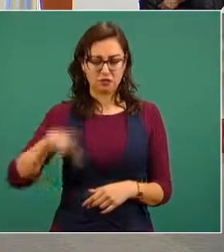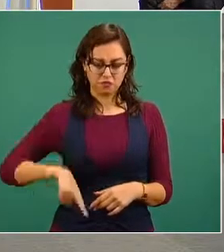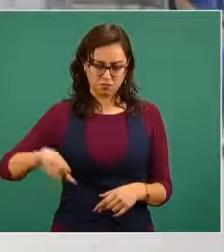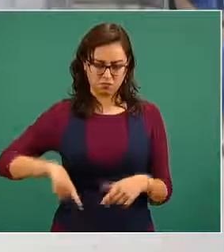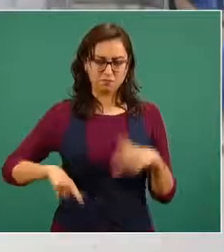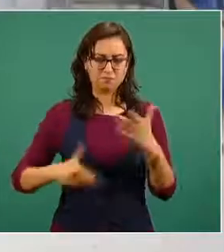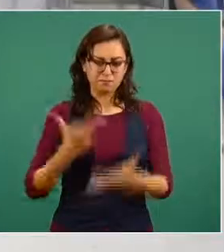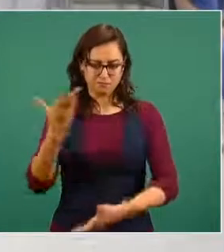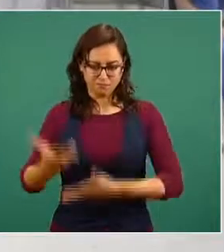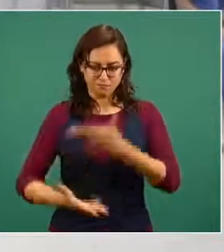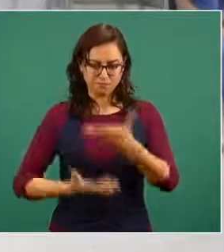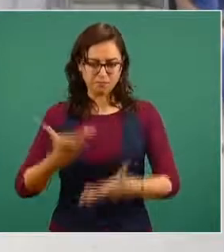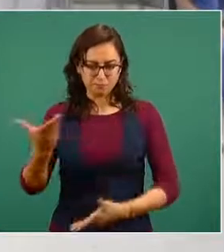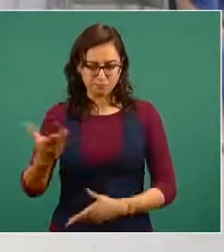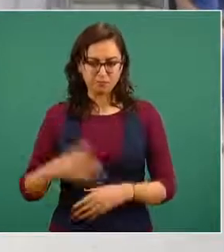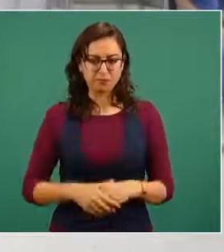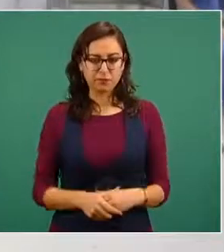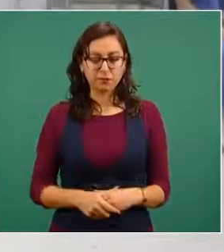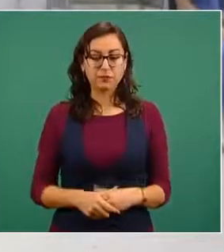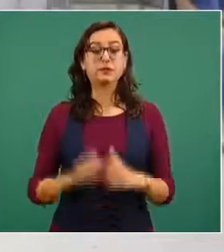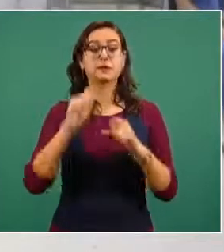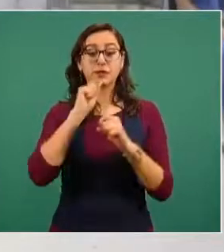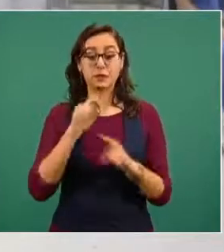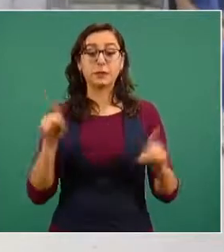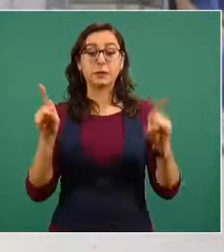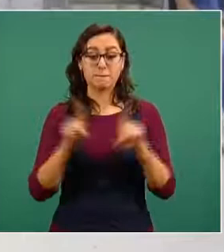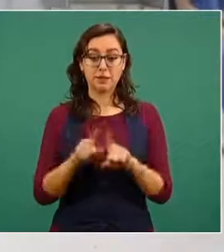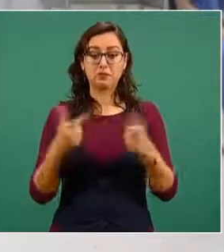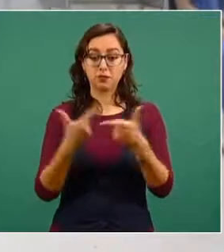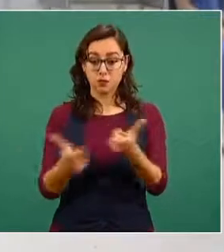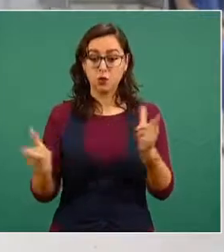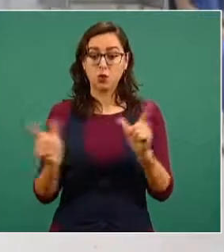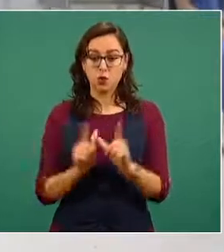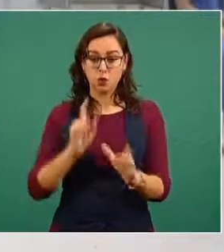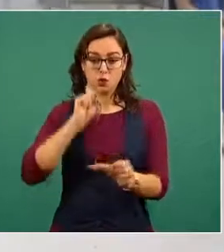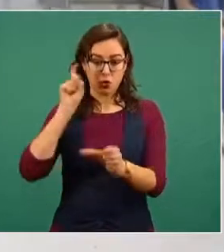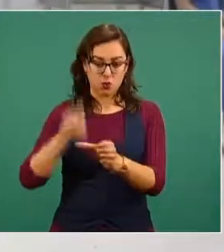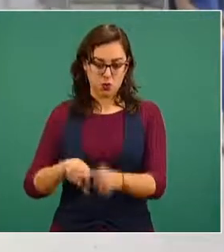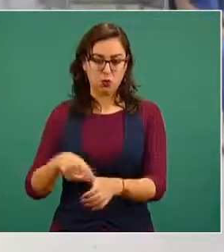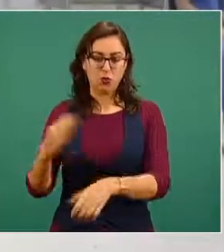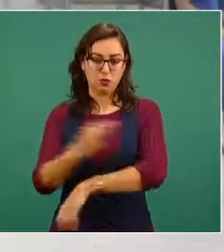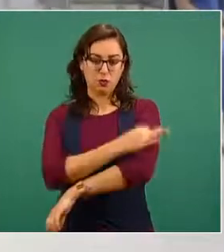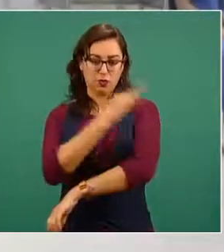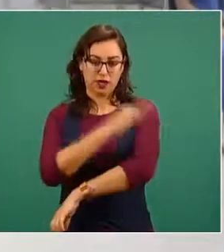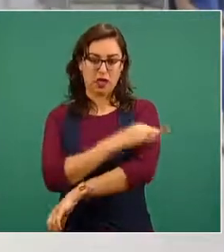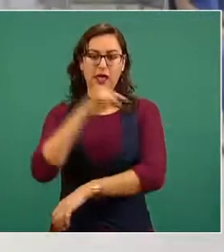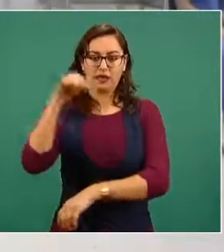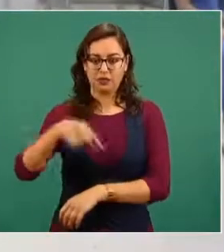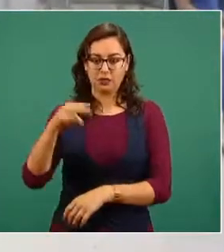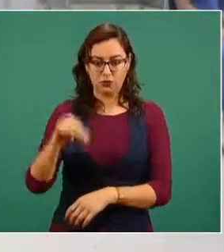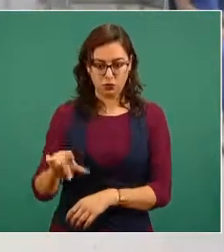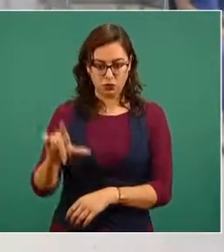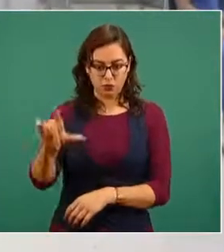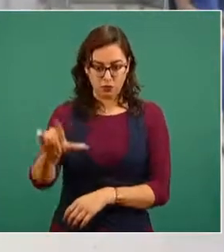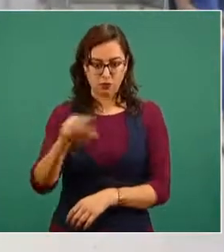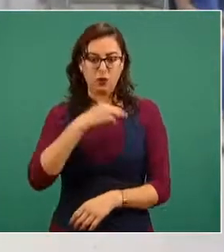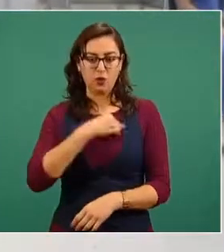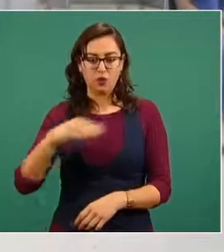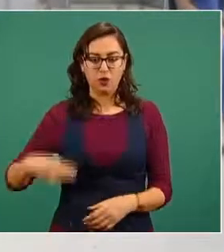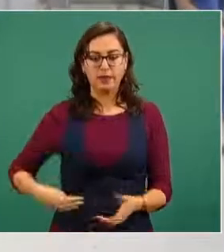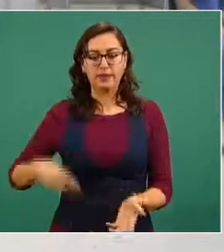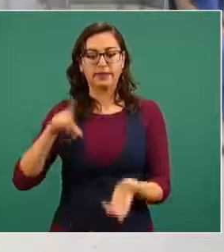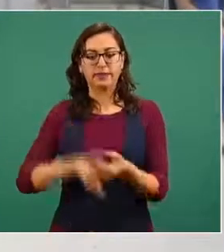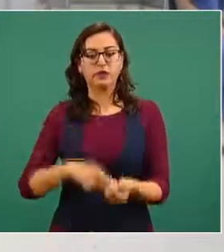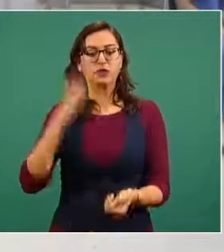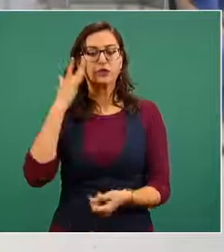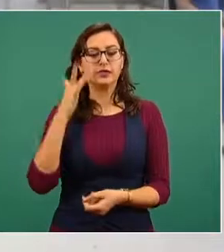Nación e integrante de la Brigada de Vacunación del Hospital Metropolitano ubicado en el municipio de San